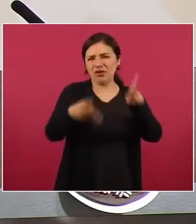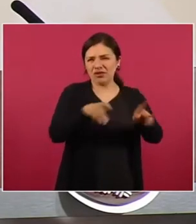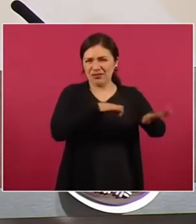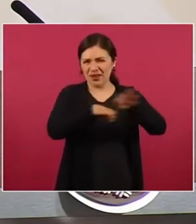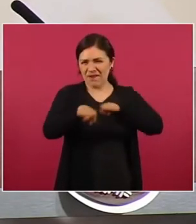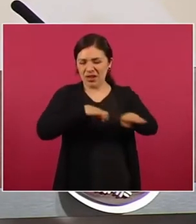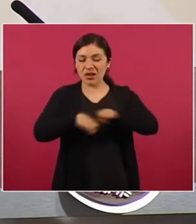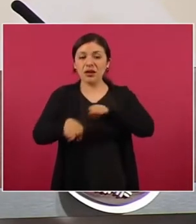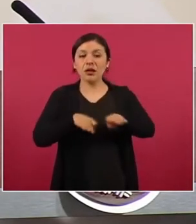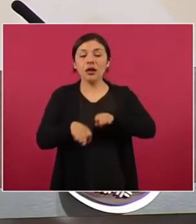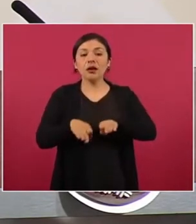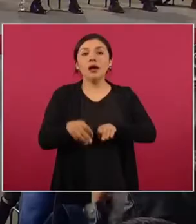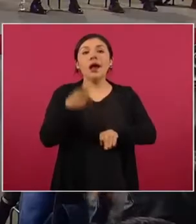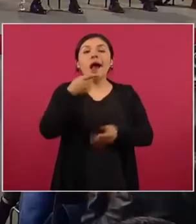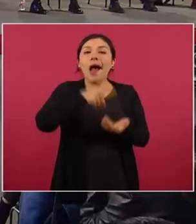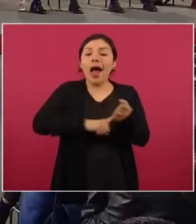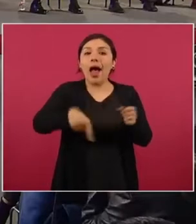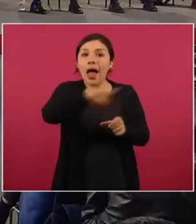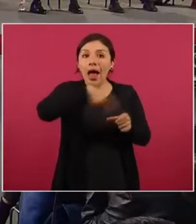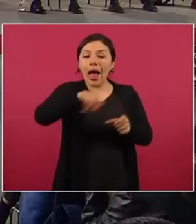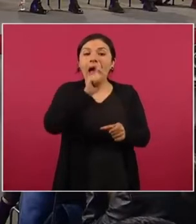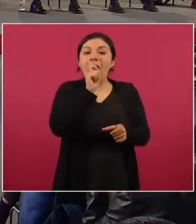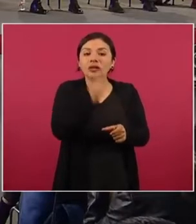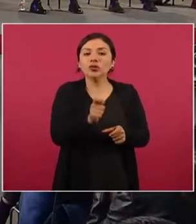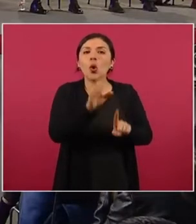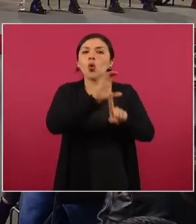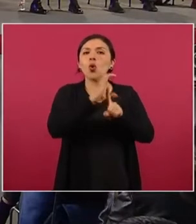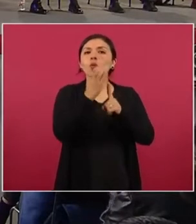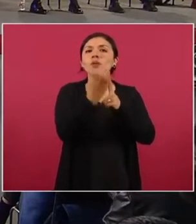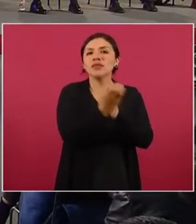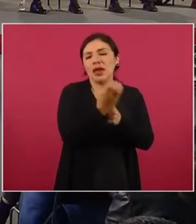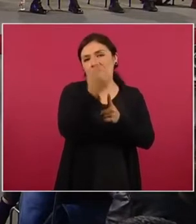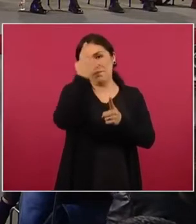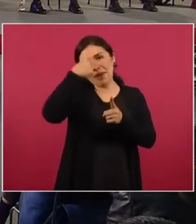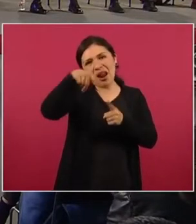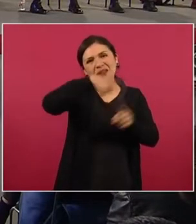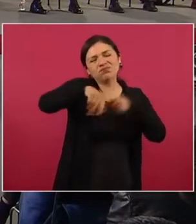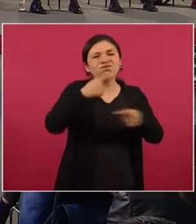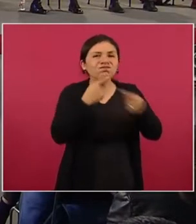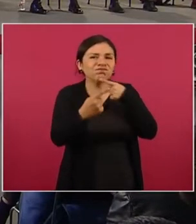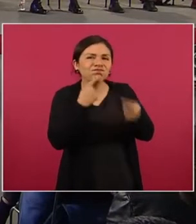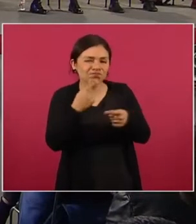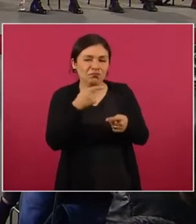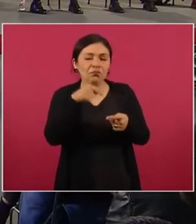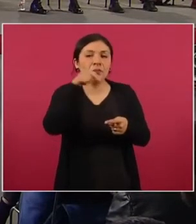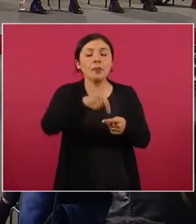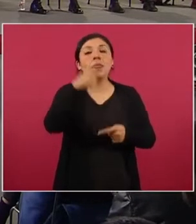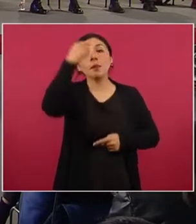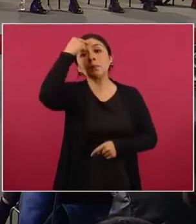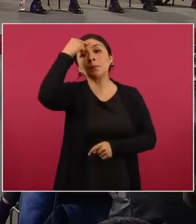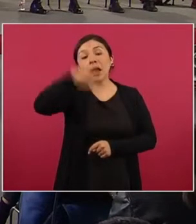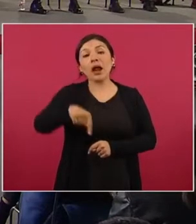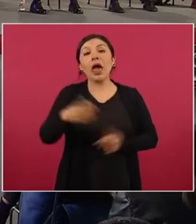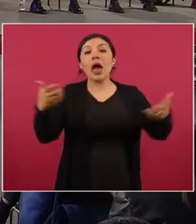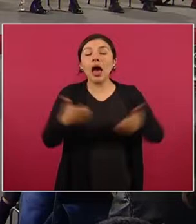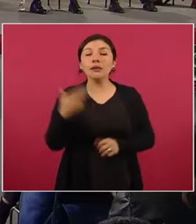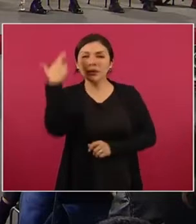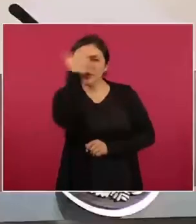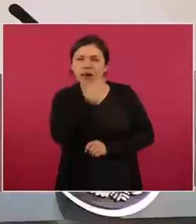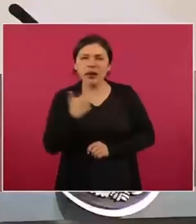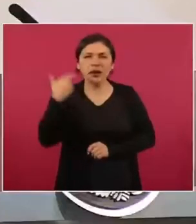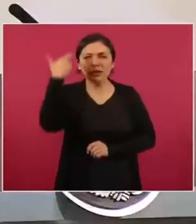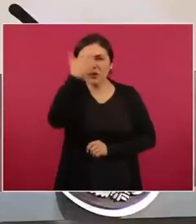integrarán o ya integrarán un comité consultivo para la revisión